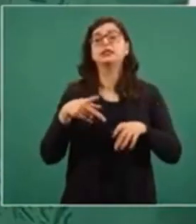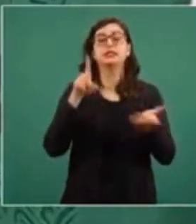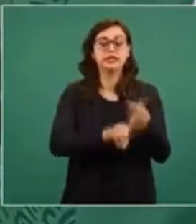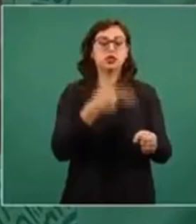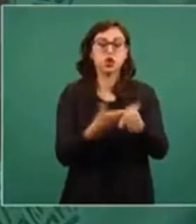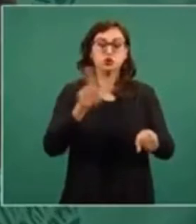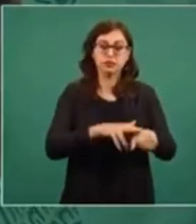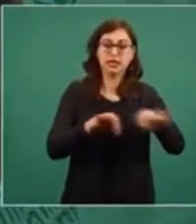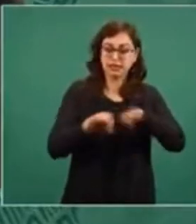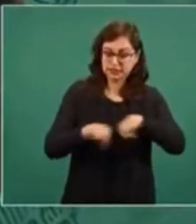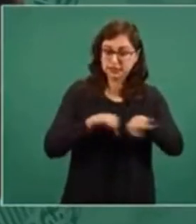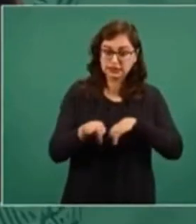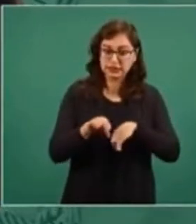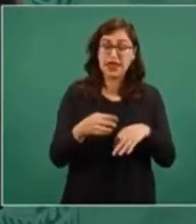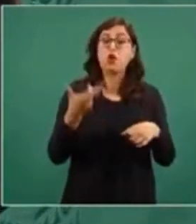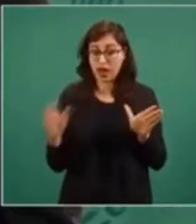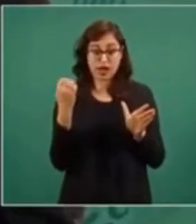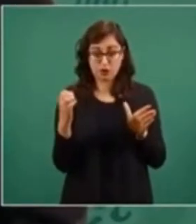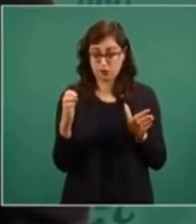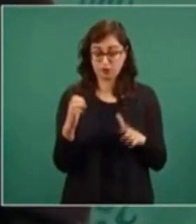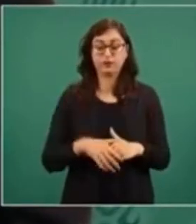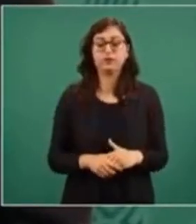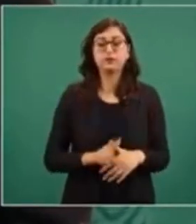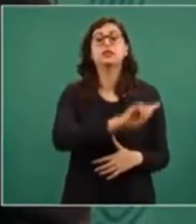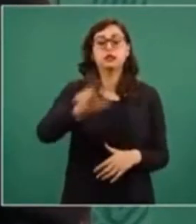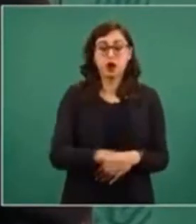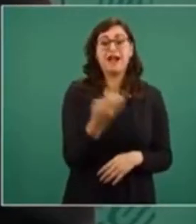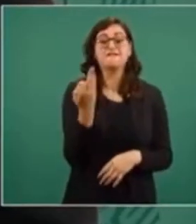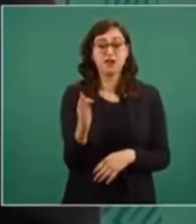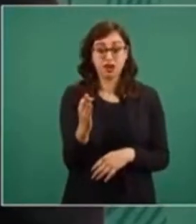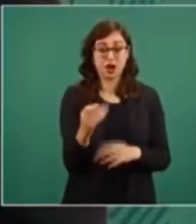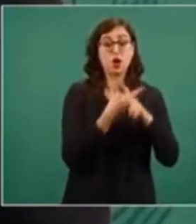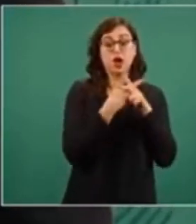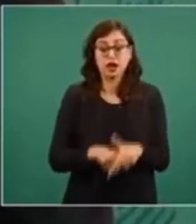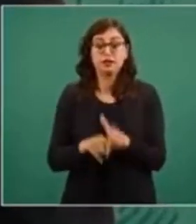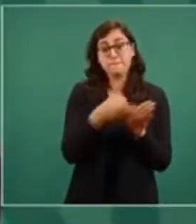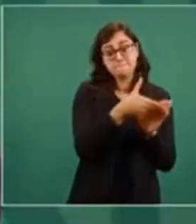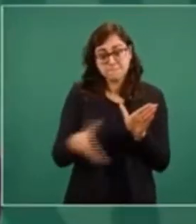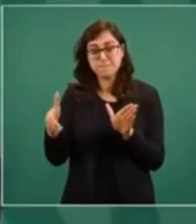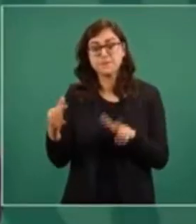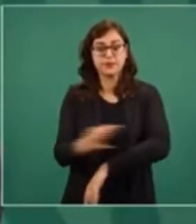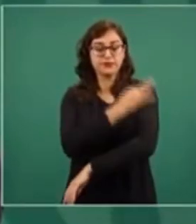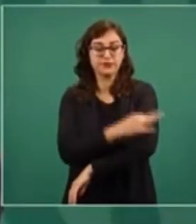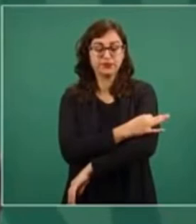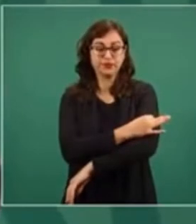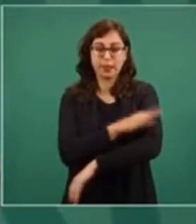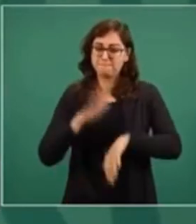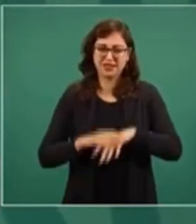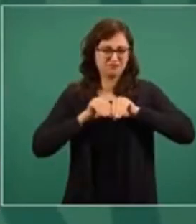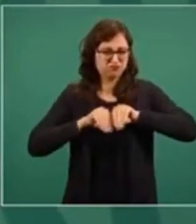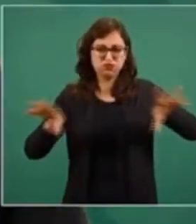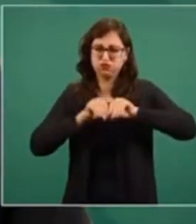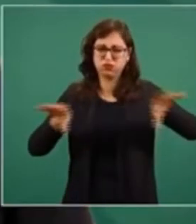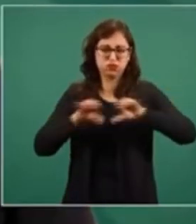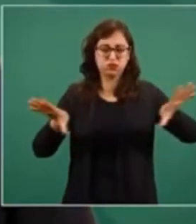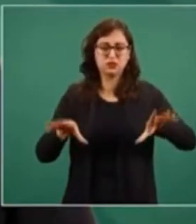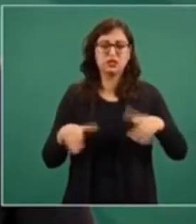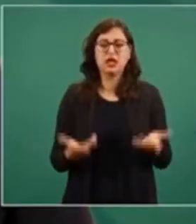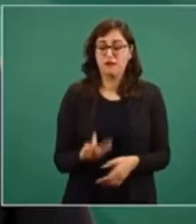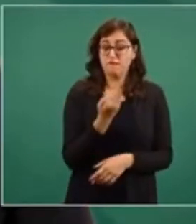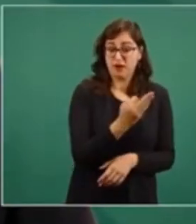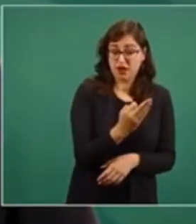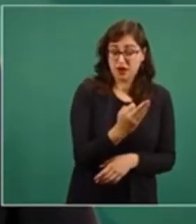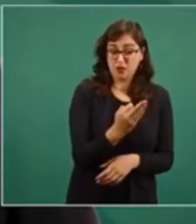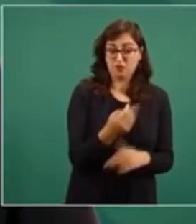salud de los hospitales COVID. Para comenzar, la vacunación amplia, masiva, a principios de